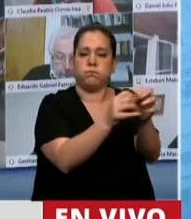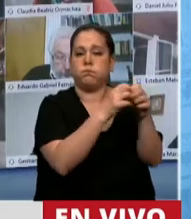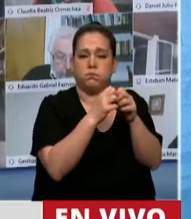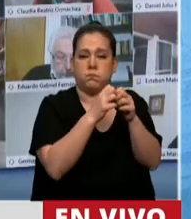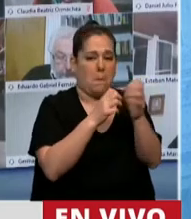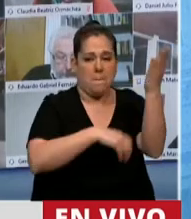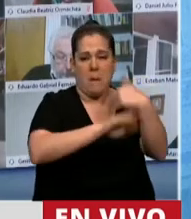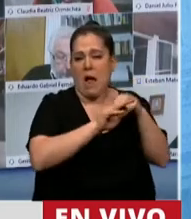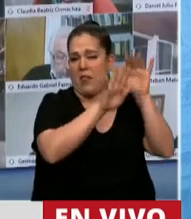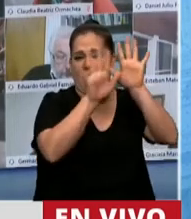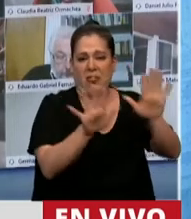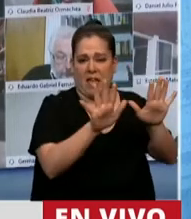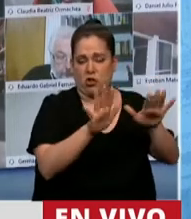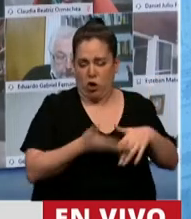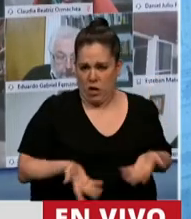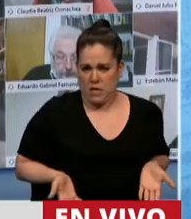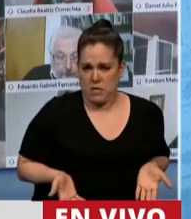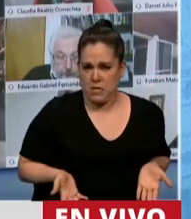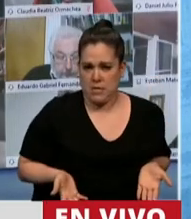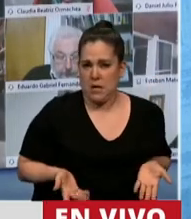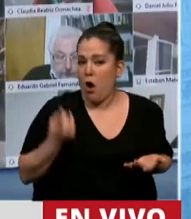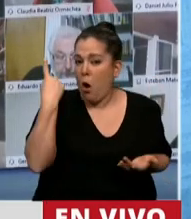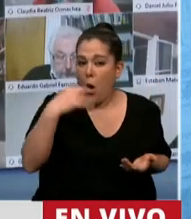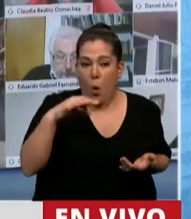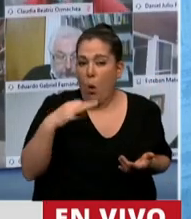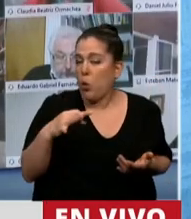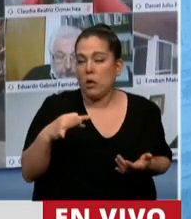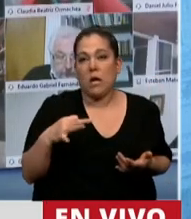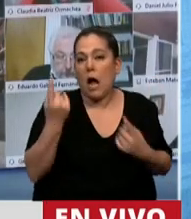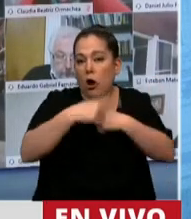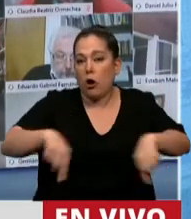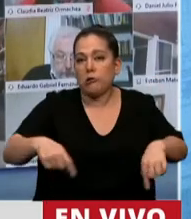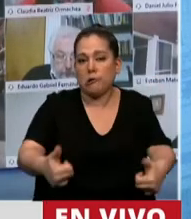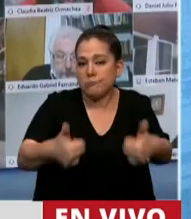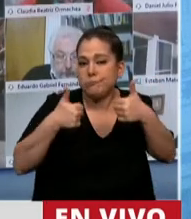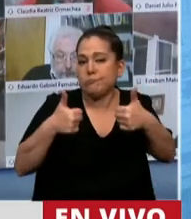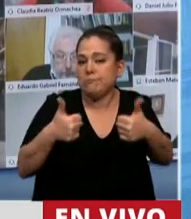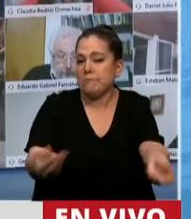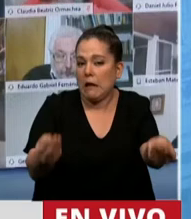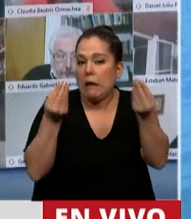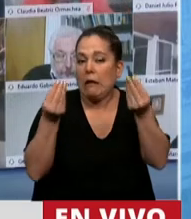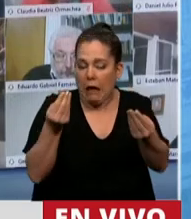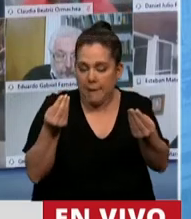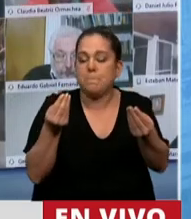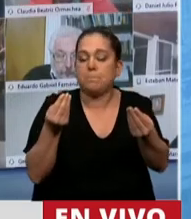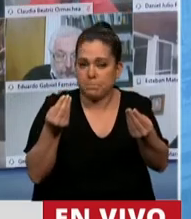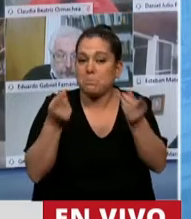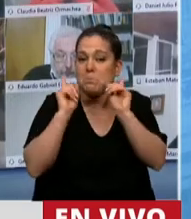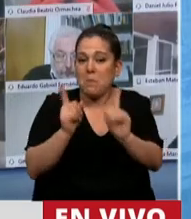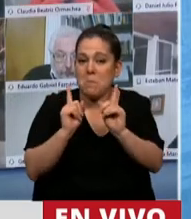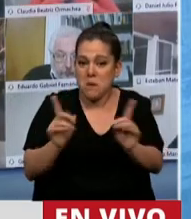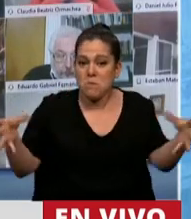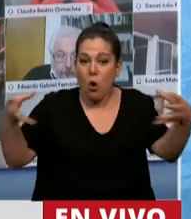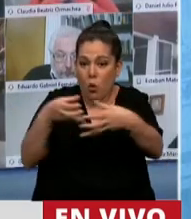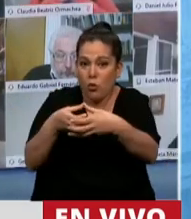Entonces, sinceramente, creo que lo único que es coherente hoy la oposición es en que son lo mismo que fueron como